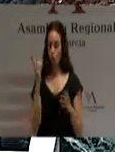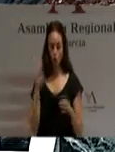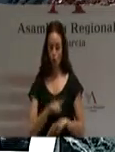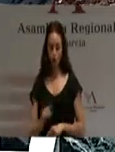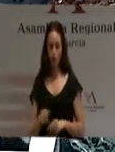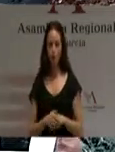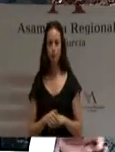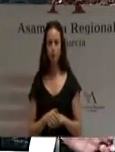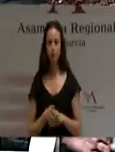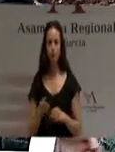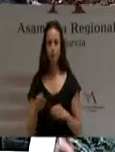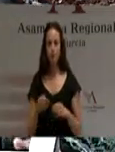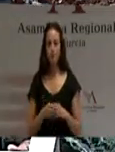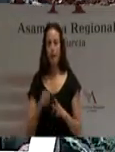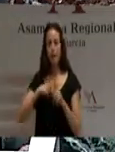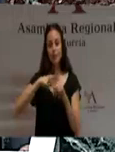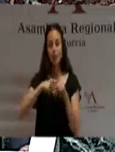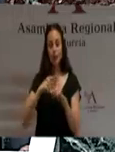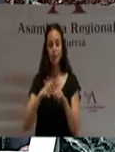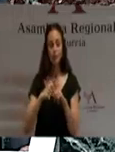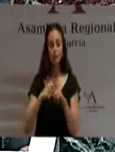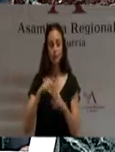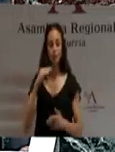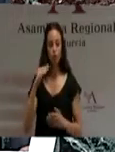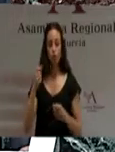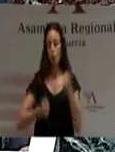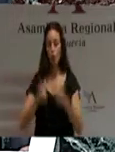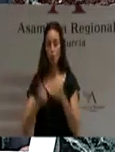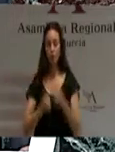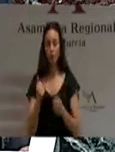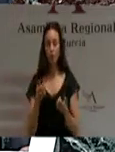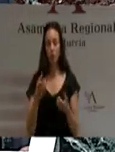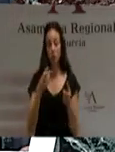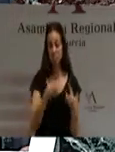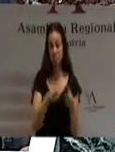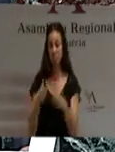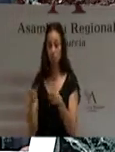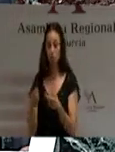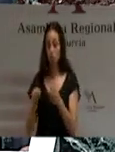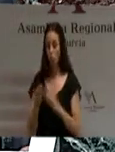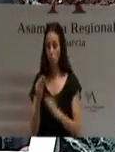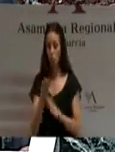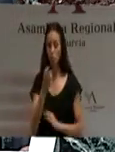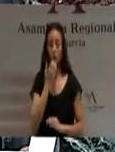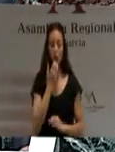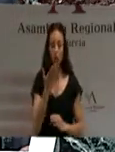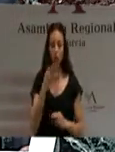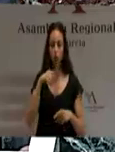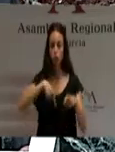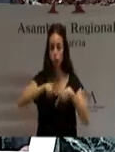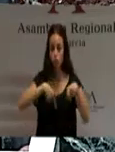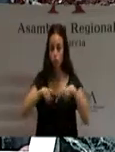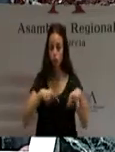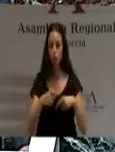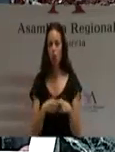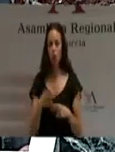nivel suficientemente competitivo de nuestros principales sectores productivos, como el turismo, si no disponemos de medios de transporte